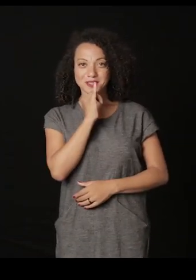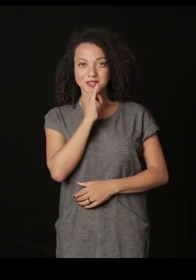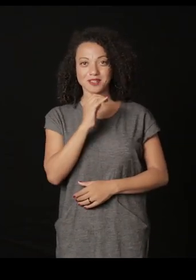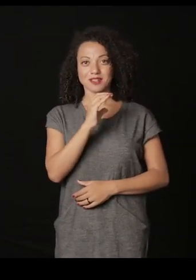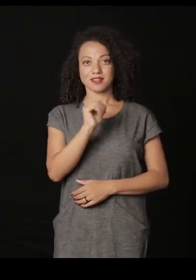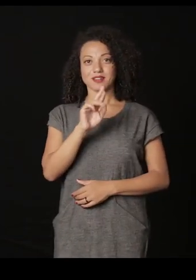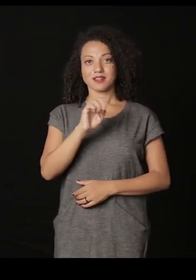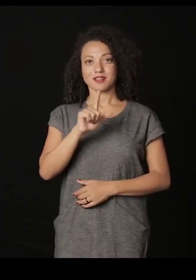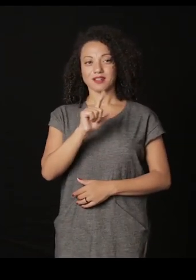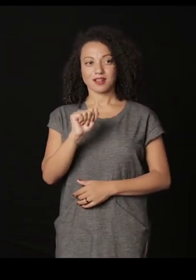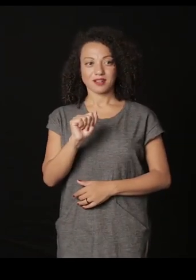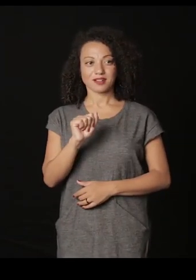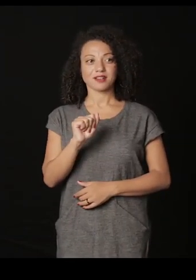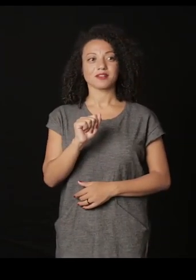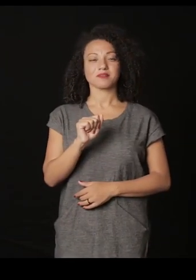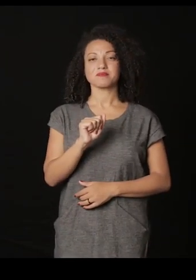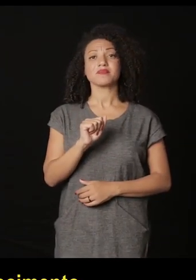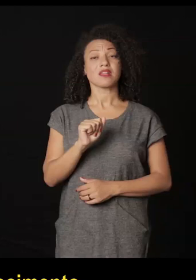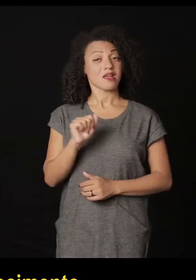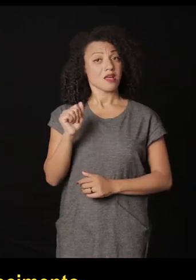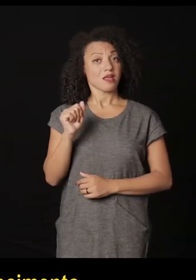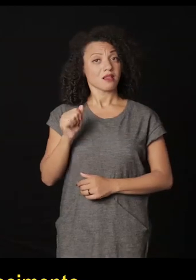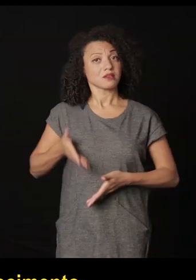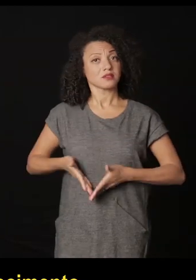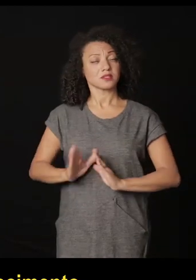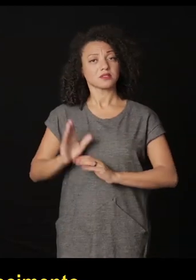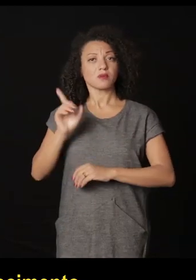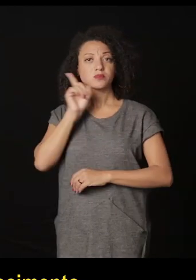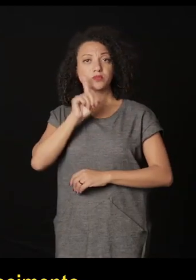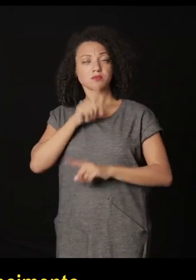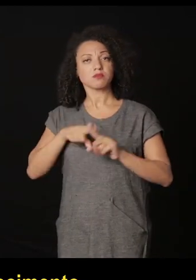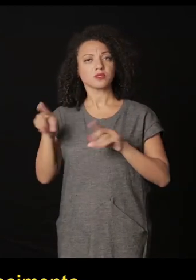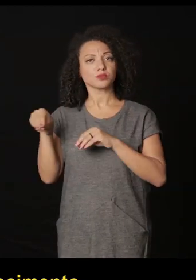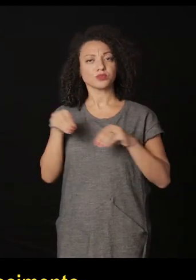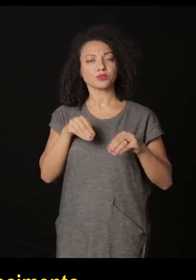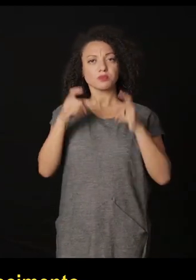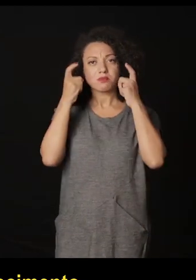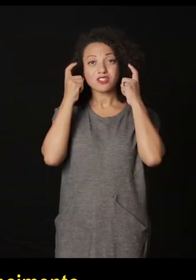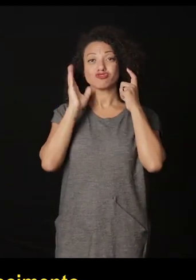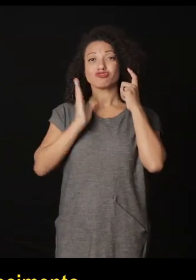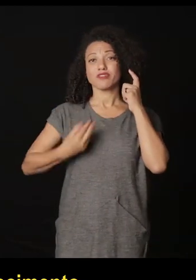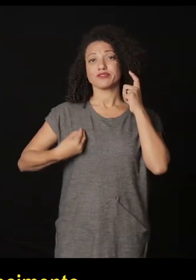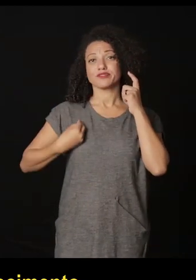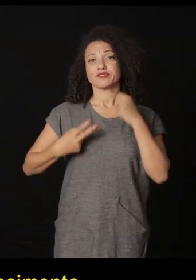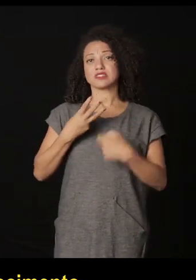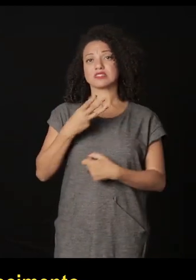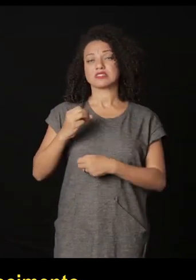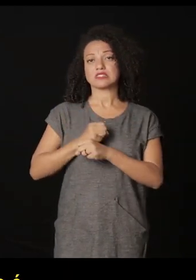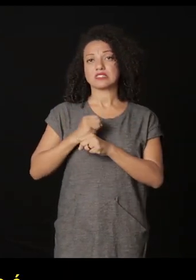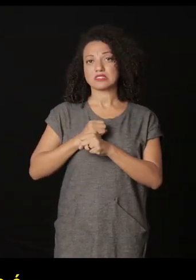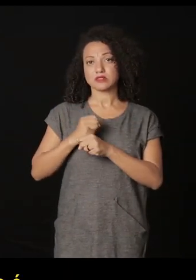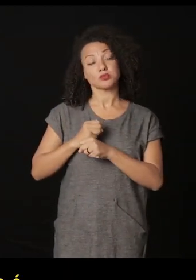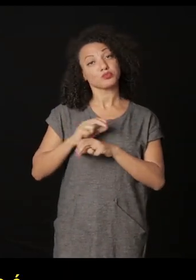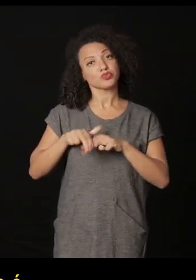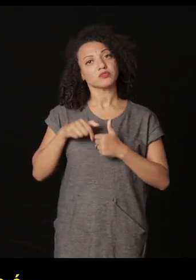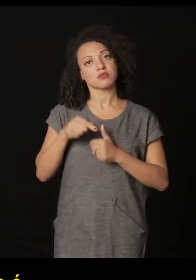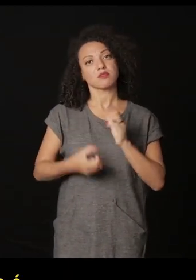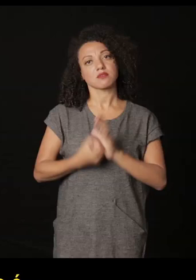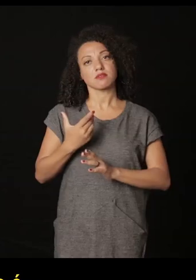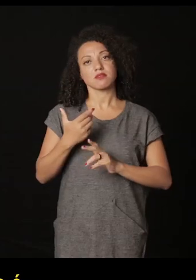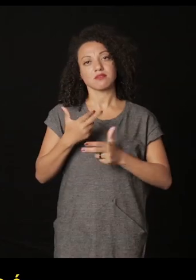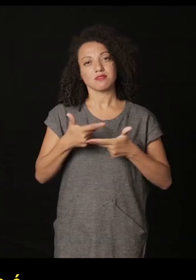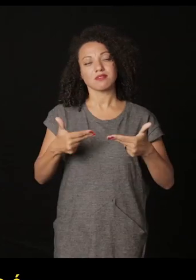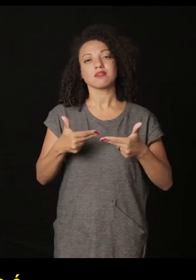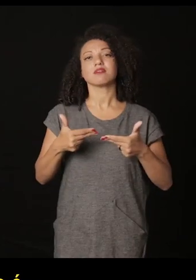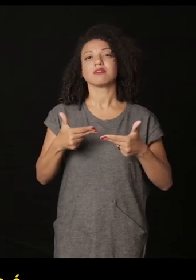el primer ejemplo que les traigo es Carla Rippey aunque ella es estadounidense de nacimiento tiene 30 años en México entonces prácticamente su producción